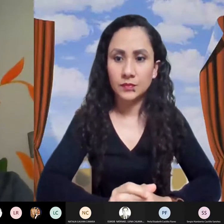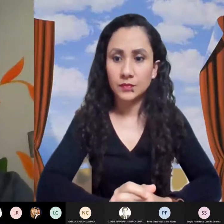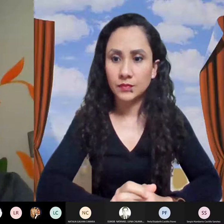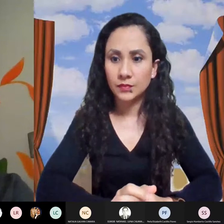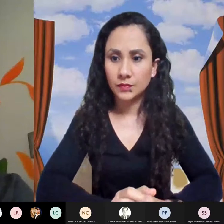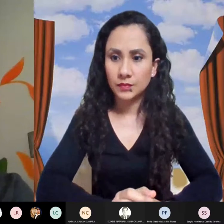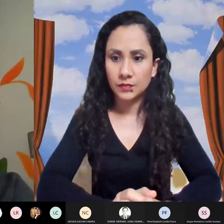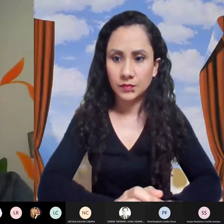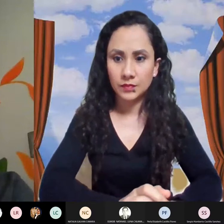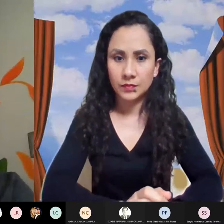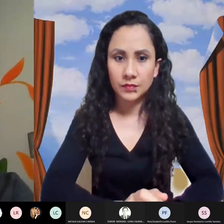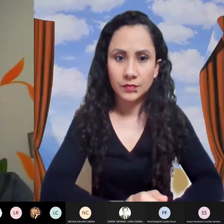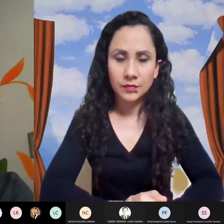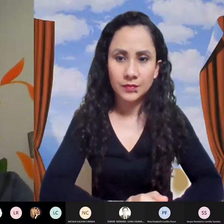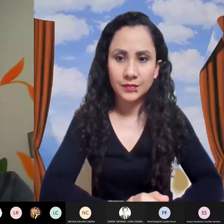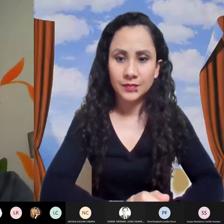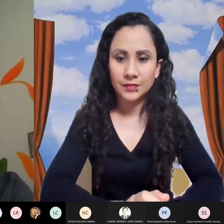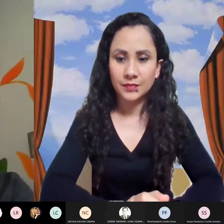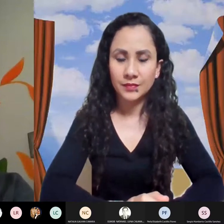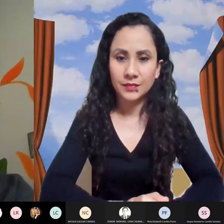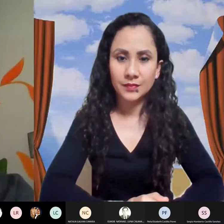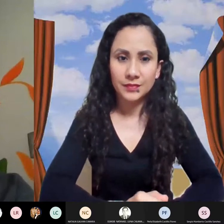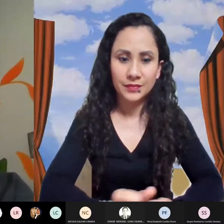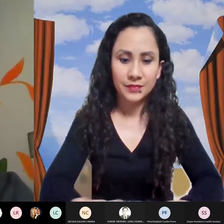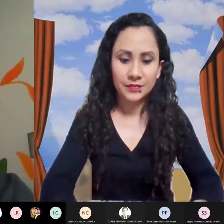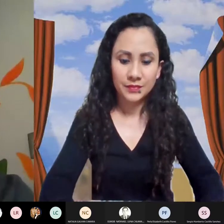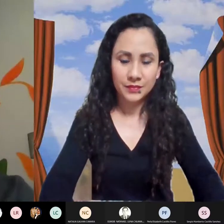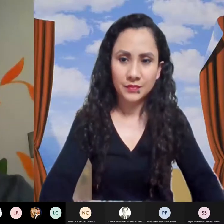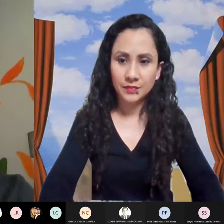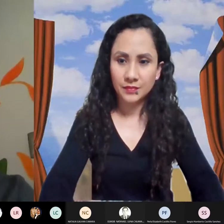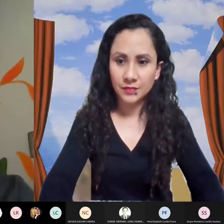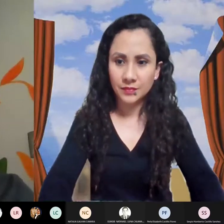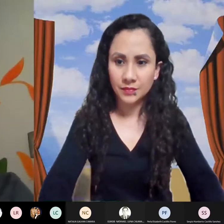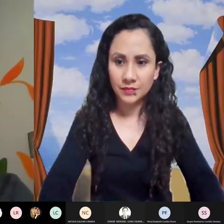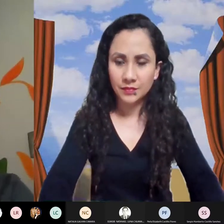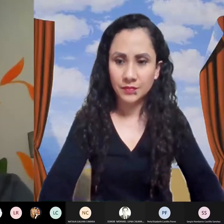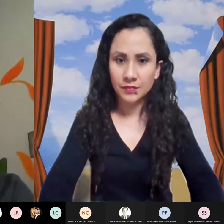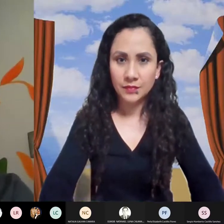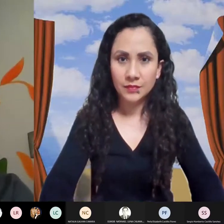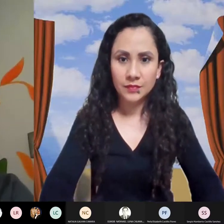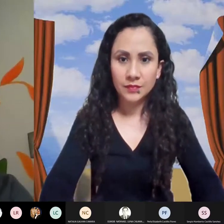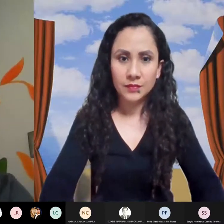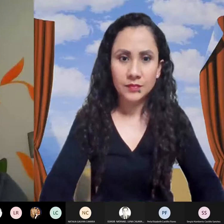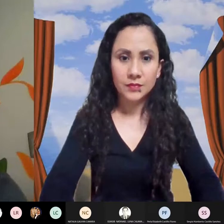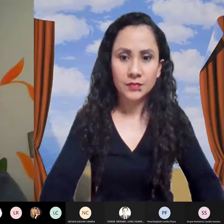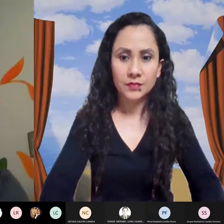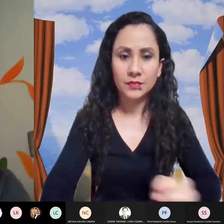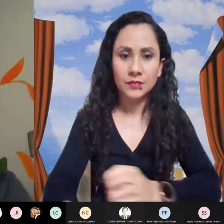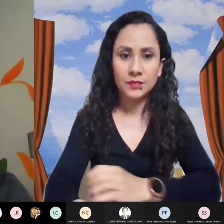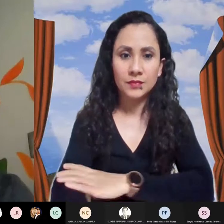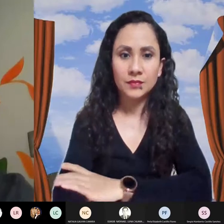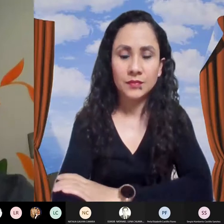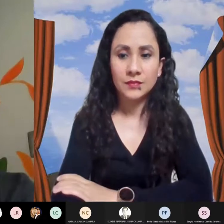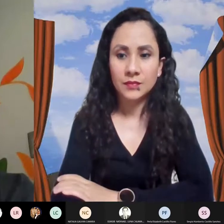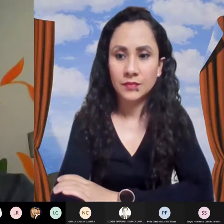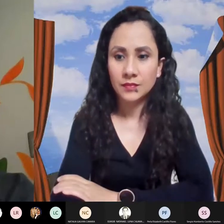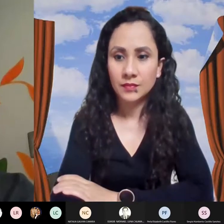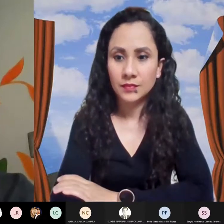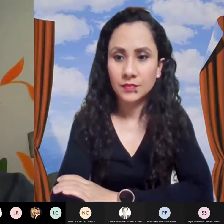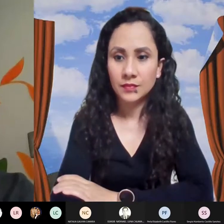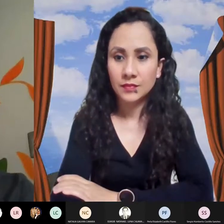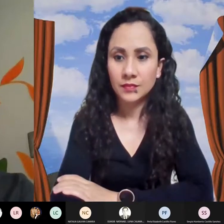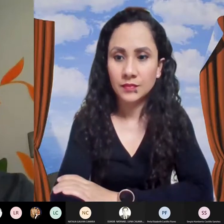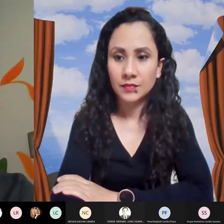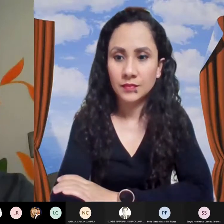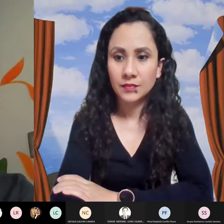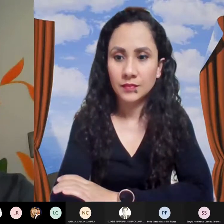del Centro de Investigación en Matemáticas. Hoy nos acompaña aquí para la plática la doctora Marcela Quiroz.